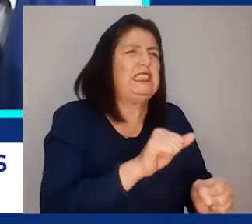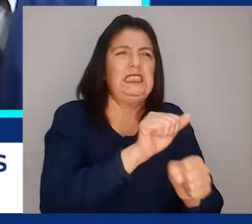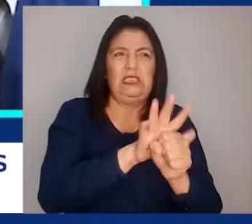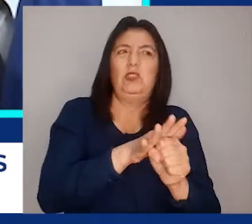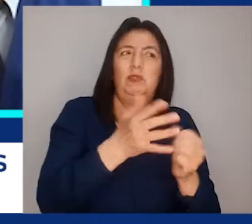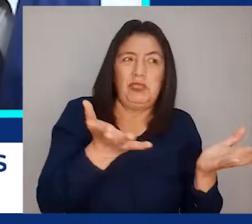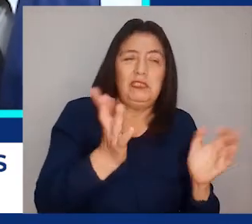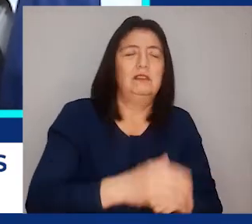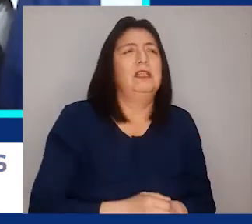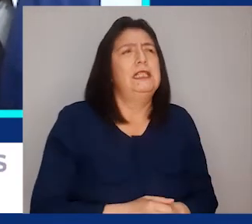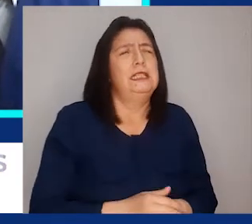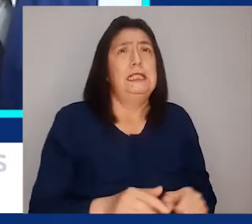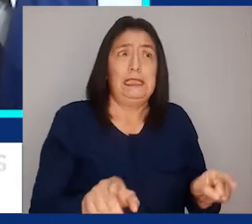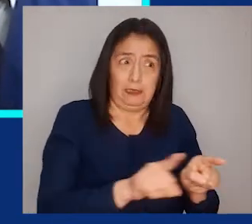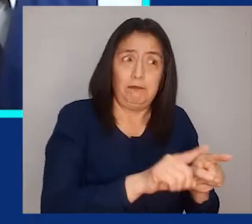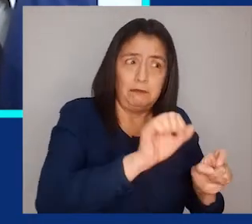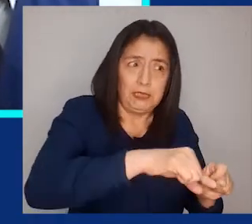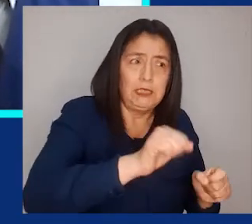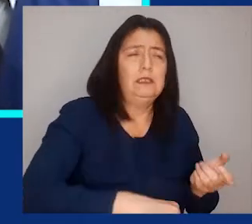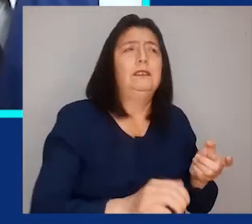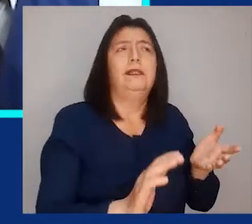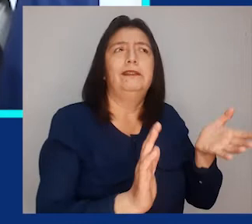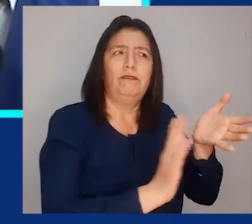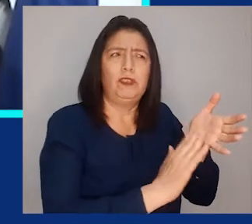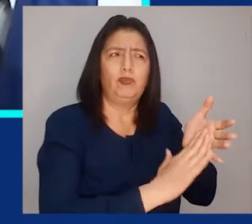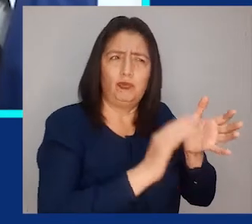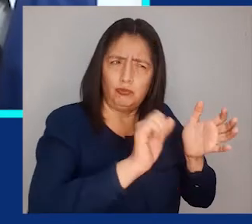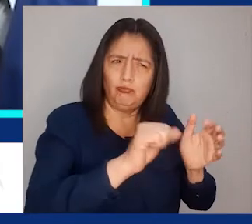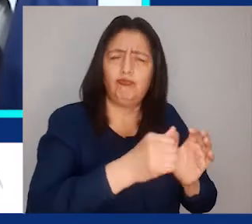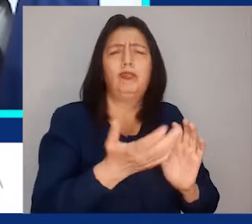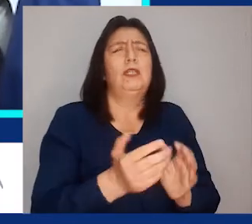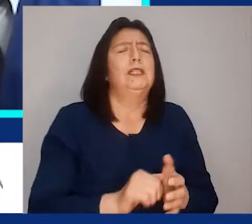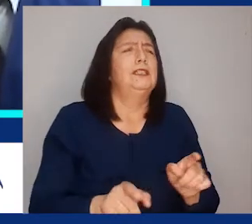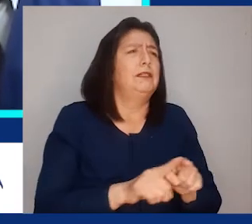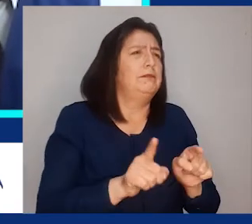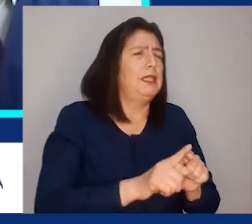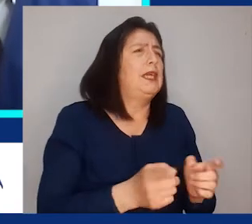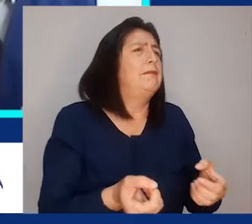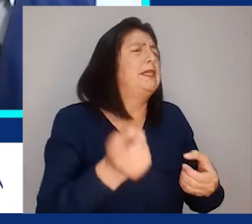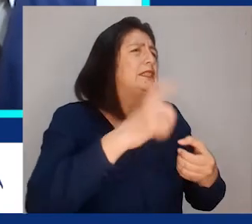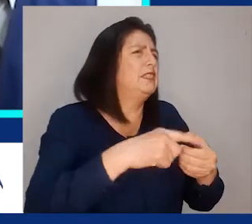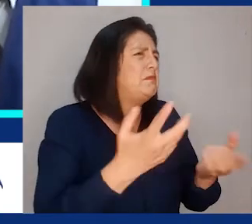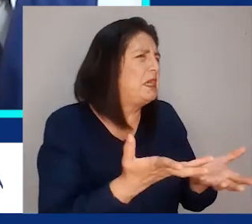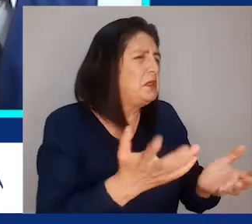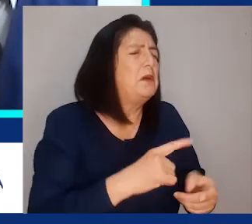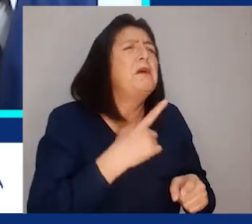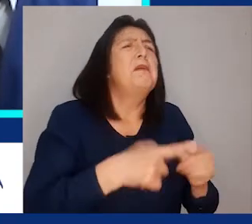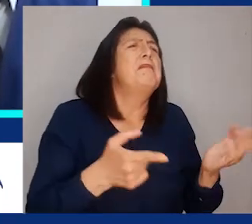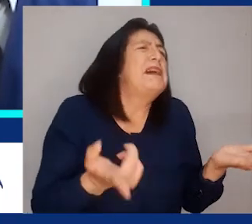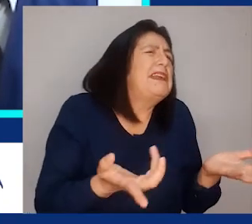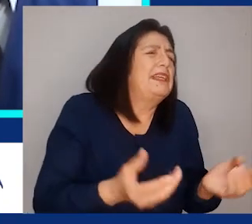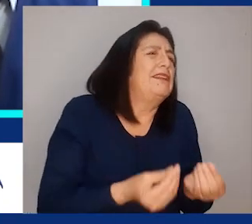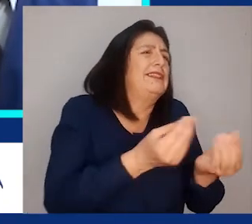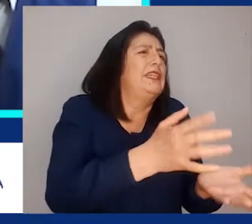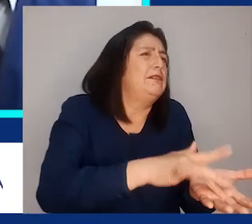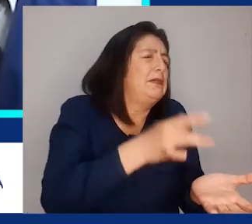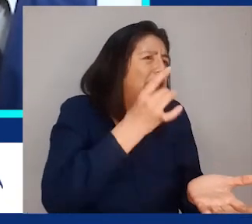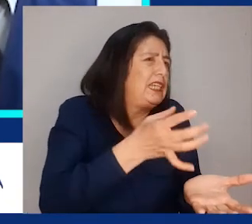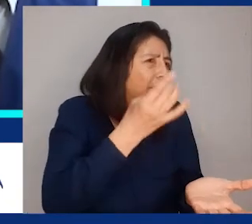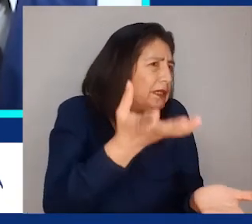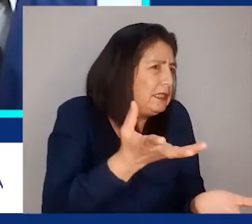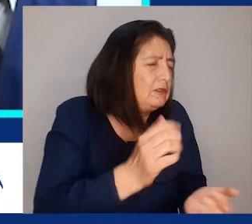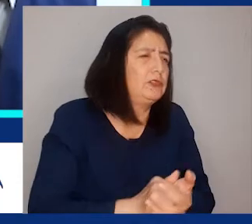COVID-19. También la Defensoría del Pueblo ha intervenido para el abastecimiento de